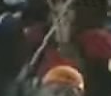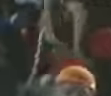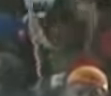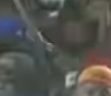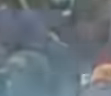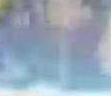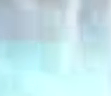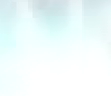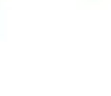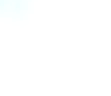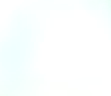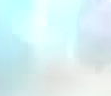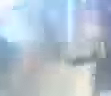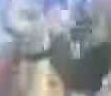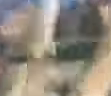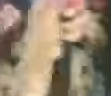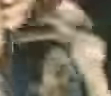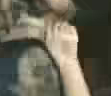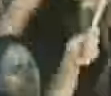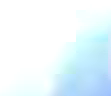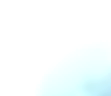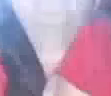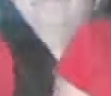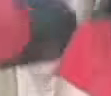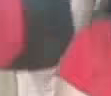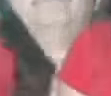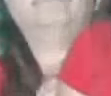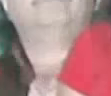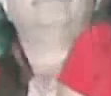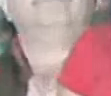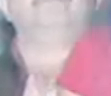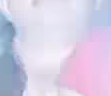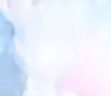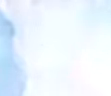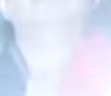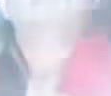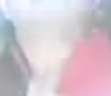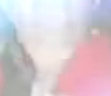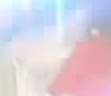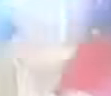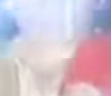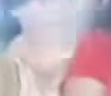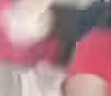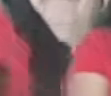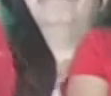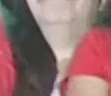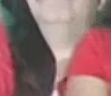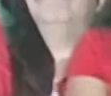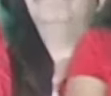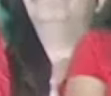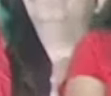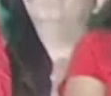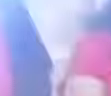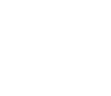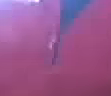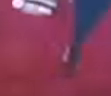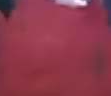y la lucha de todos y de todas la hará eterna